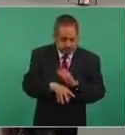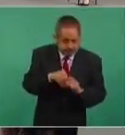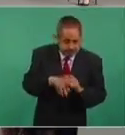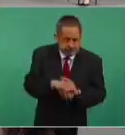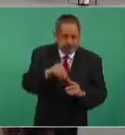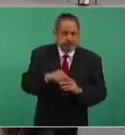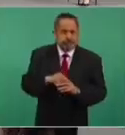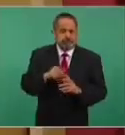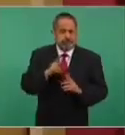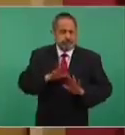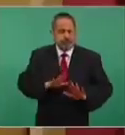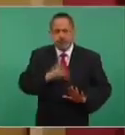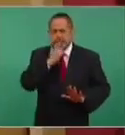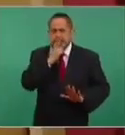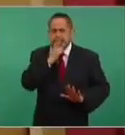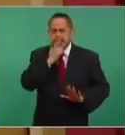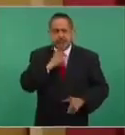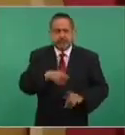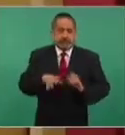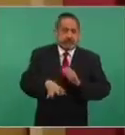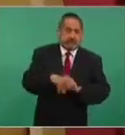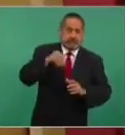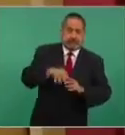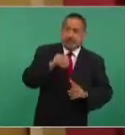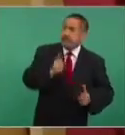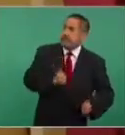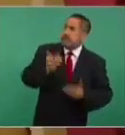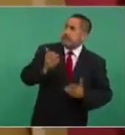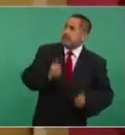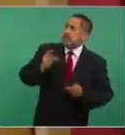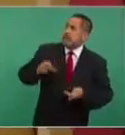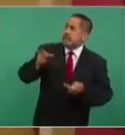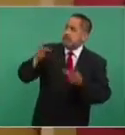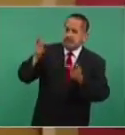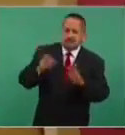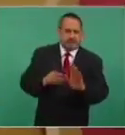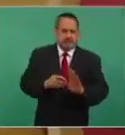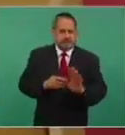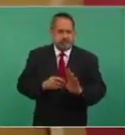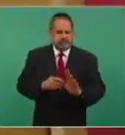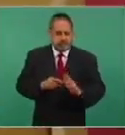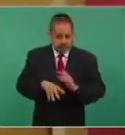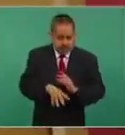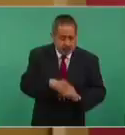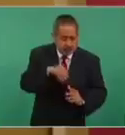y sólo extraeremos petróleo y gas para nuestro consumo interno.